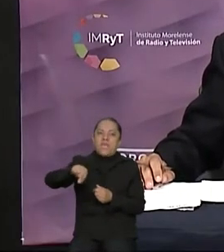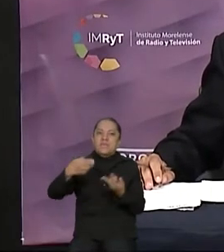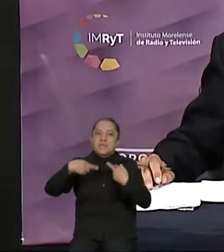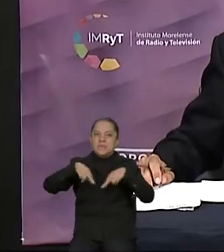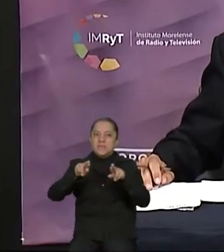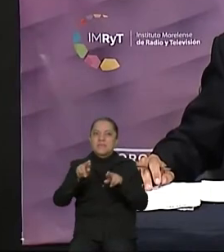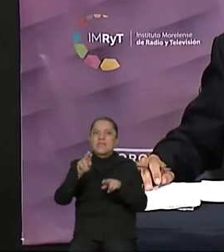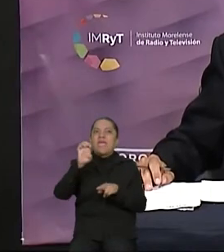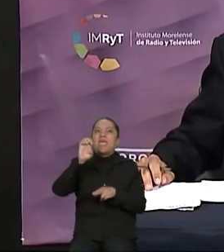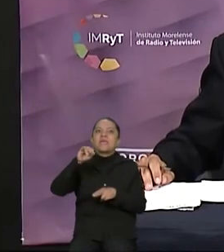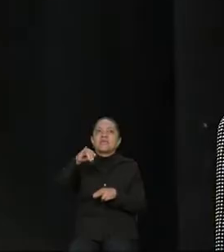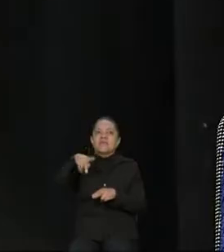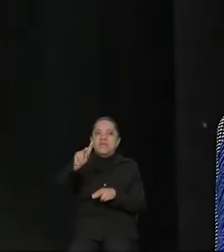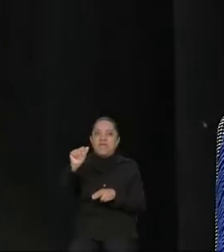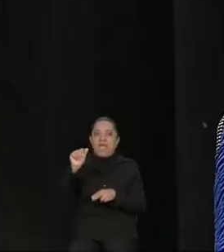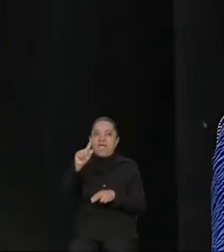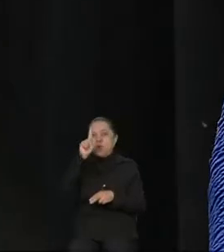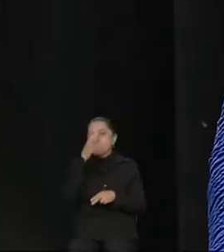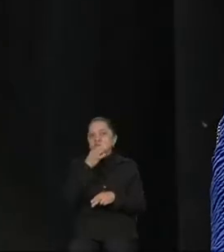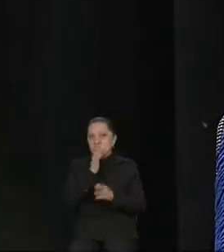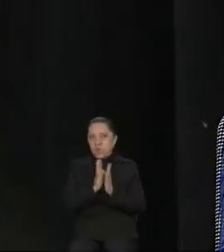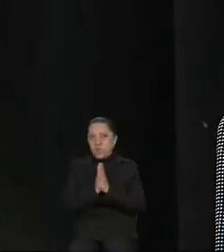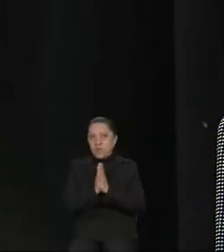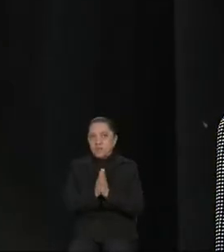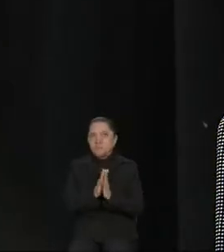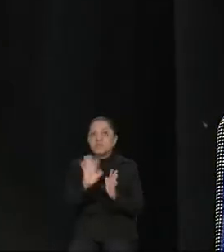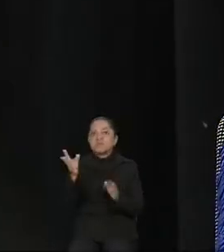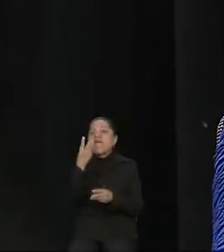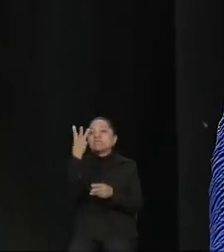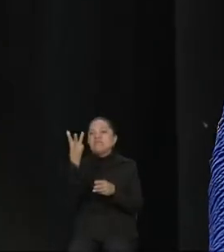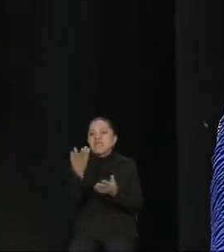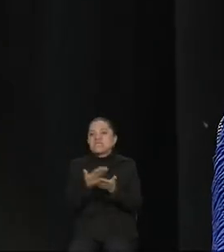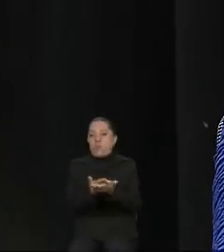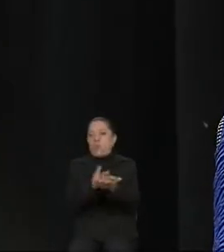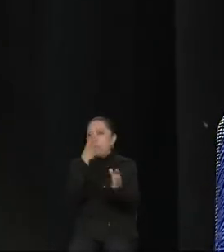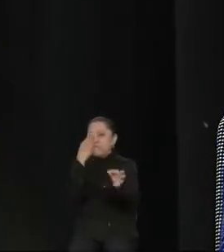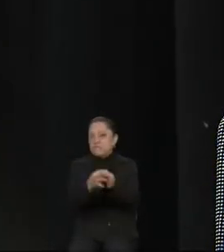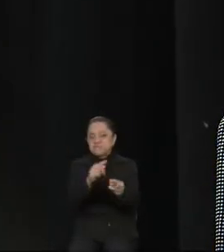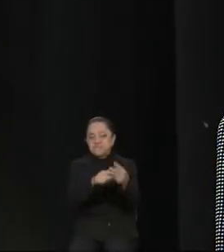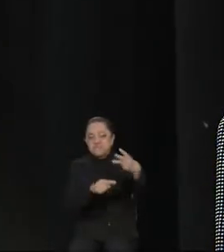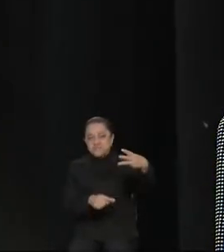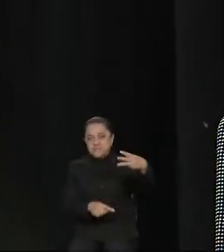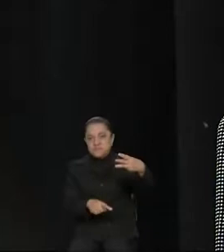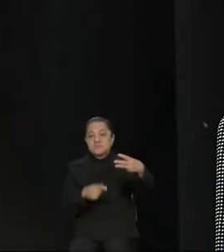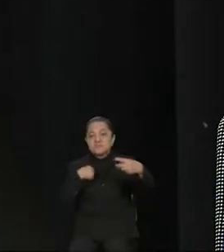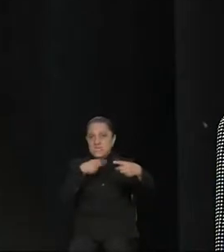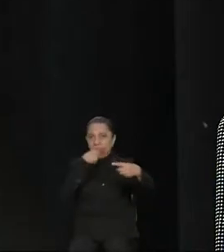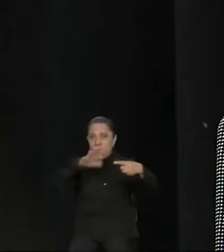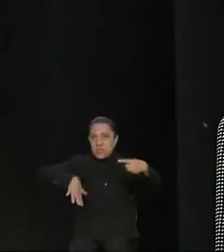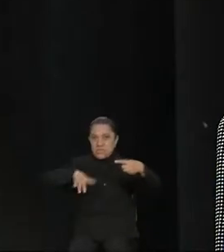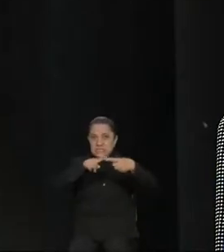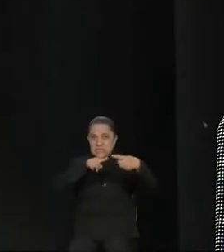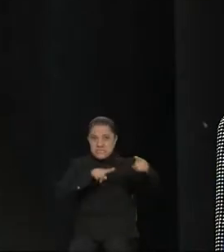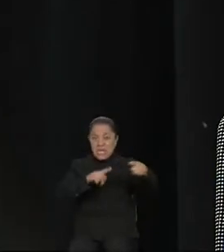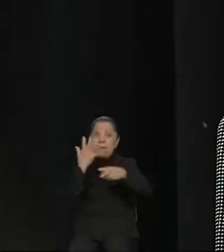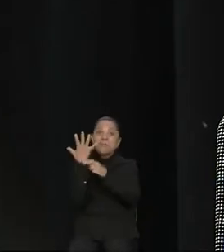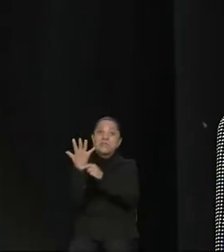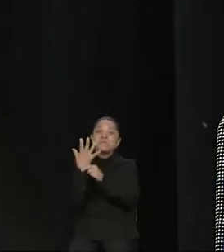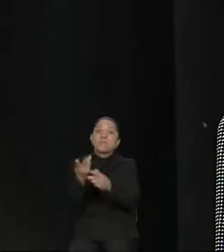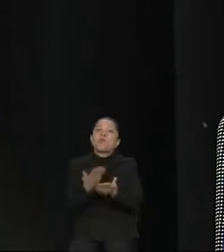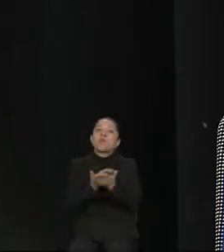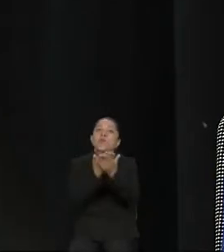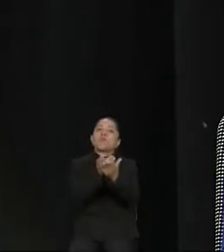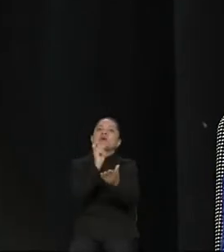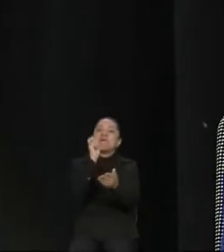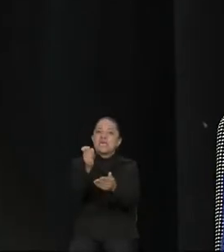Martínez, corre un minuto, por favor. Muchas gracias. Tres propuestas concretas. Mencionaba ya que una de nuestras principales propuestas tiene que ver con el